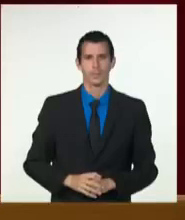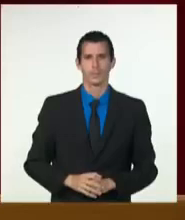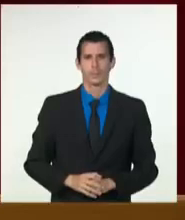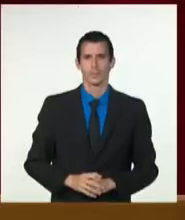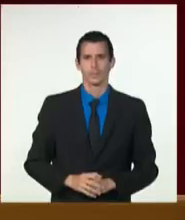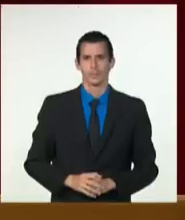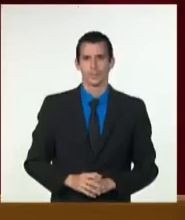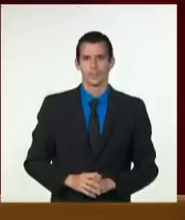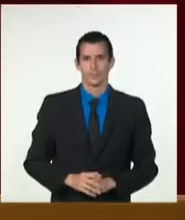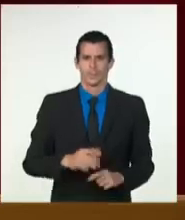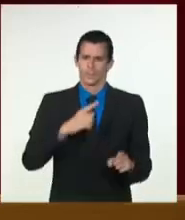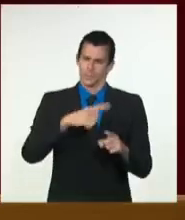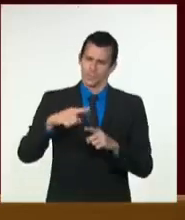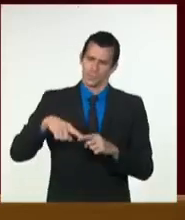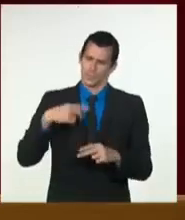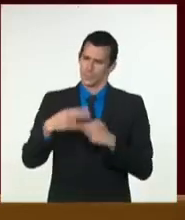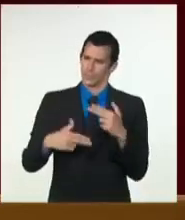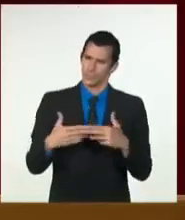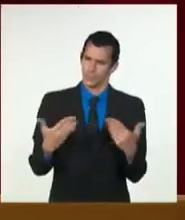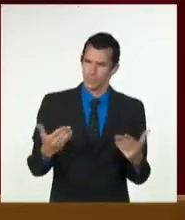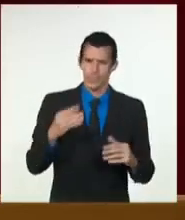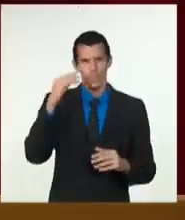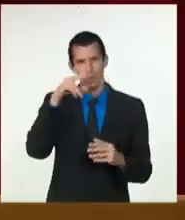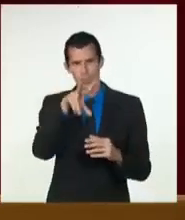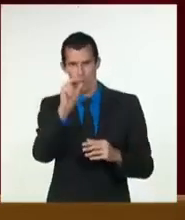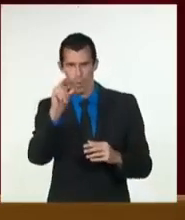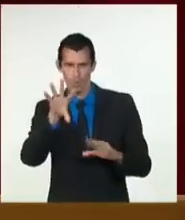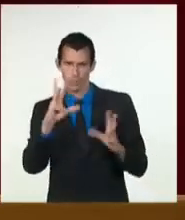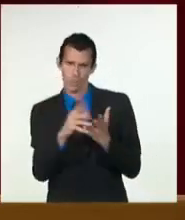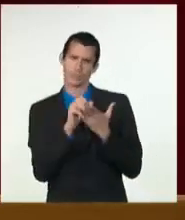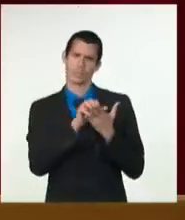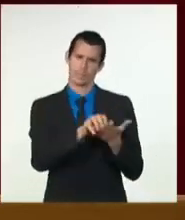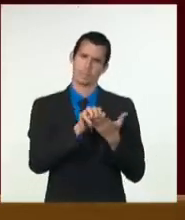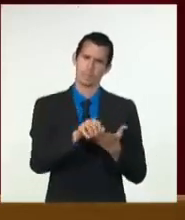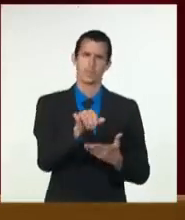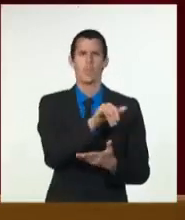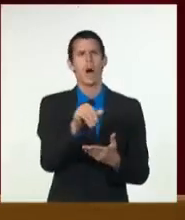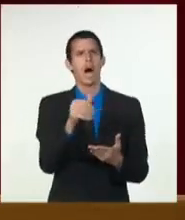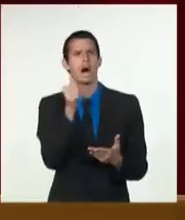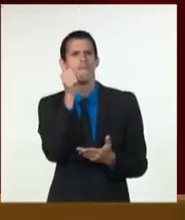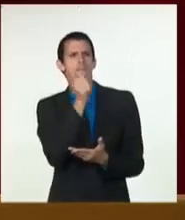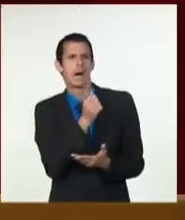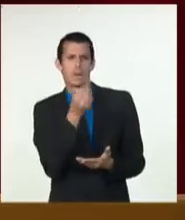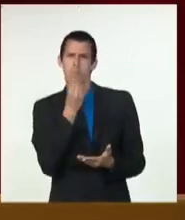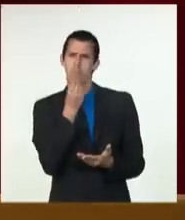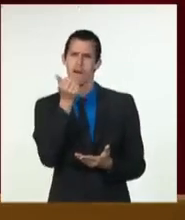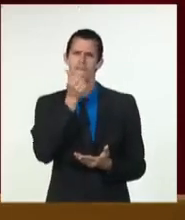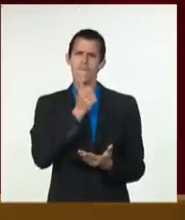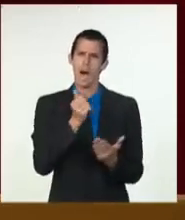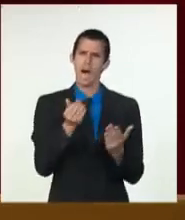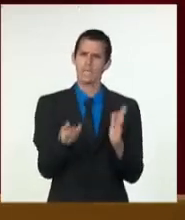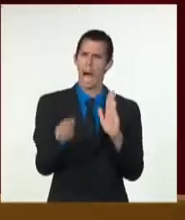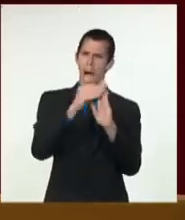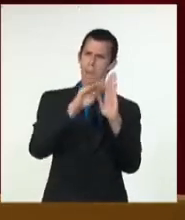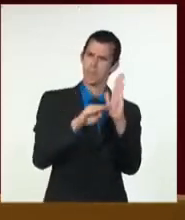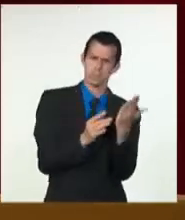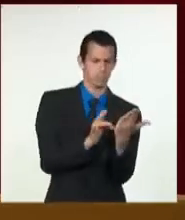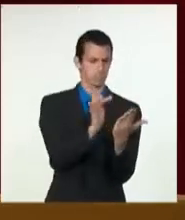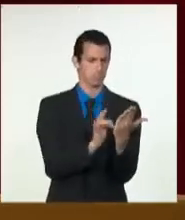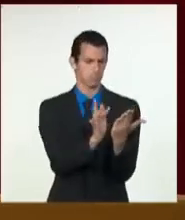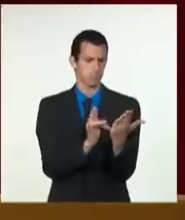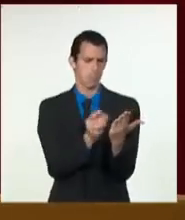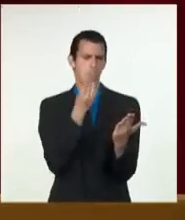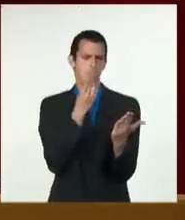y servicios de forma segura y sencilla de realizar cobros y pagos sin que medie el uso de efectivos, lo que